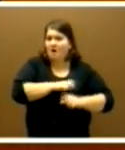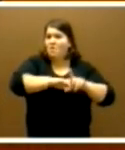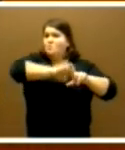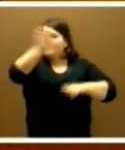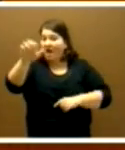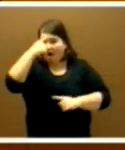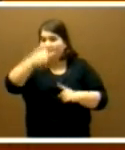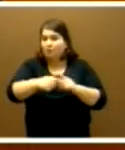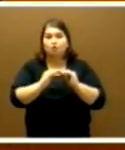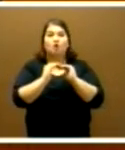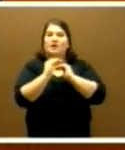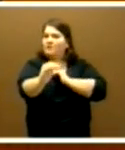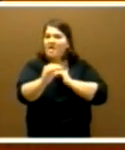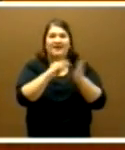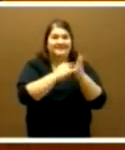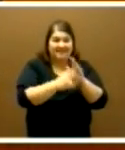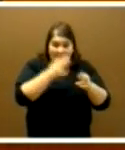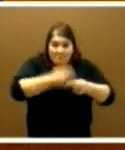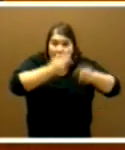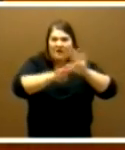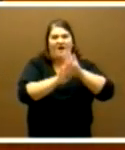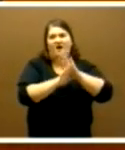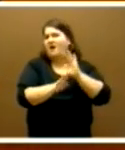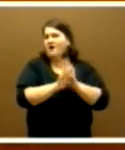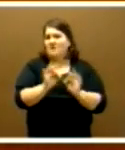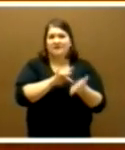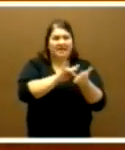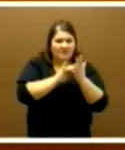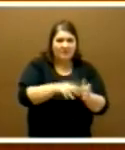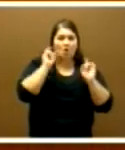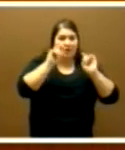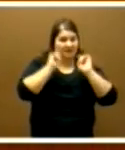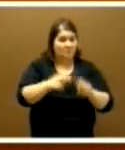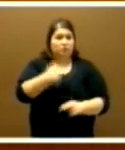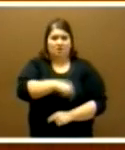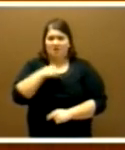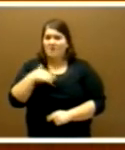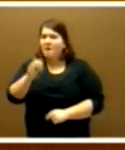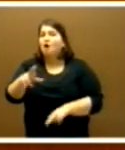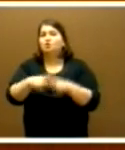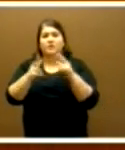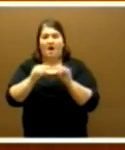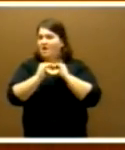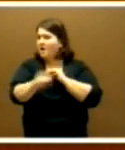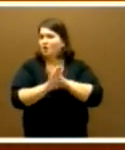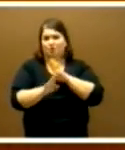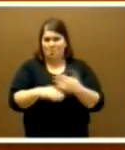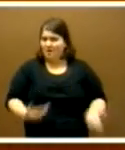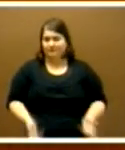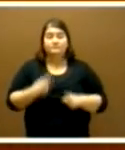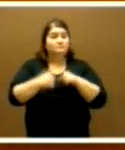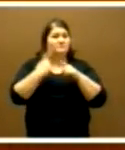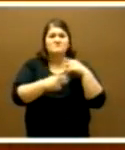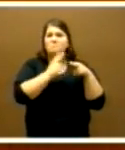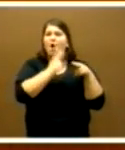mantener la sostenibilidad de los sistemas públicos de servicios educativos, sanitarios y sociales. Son muchas las políticas que